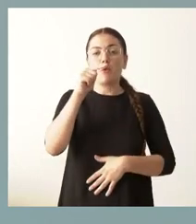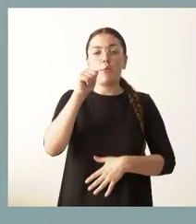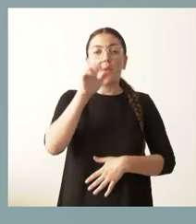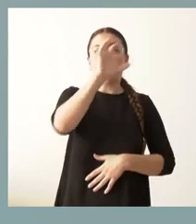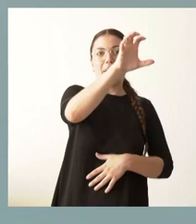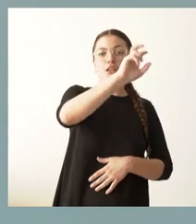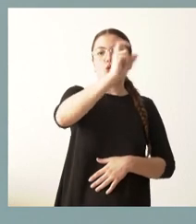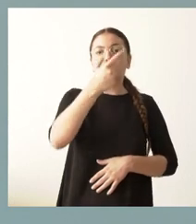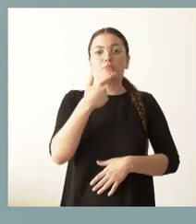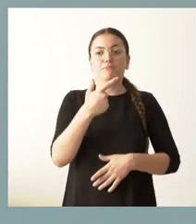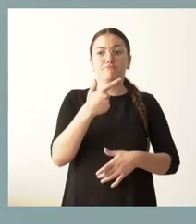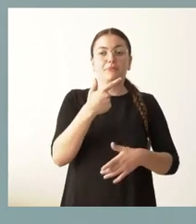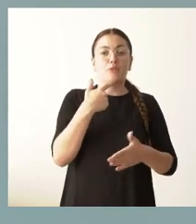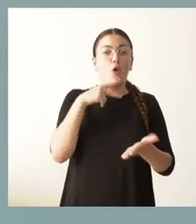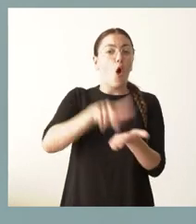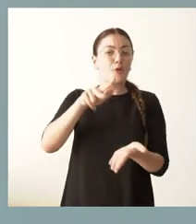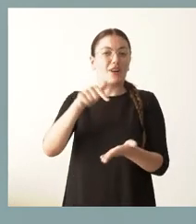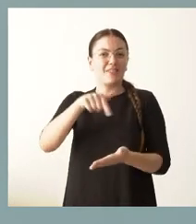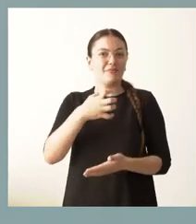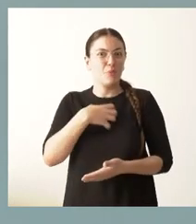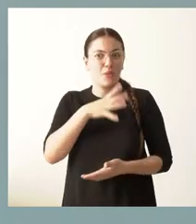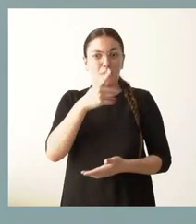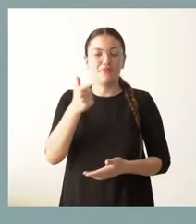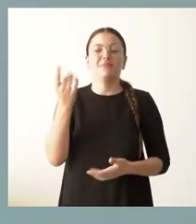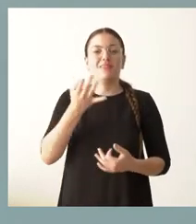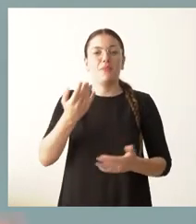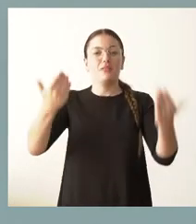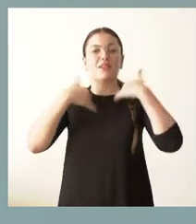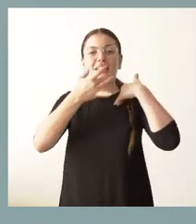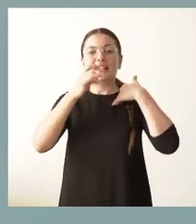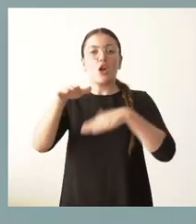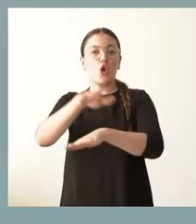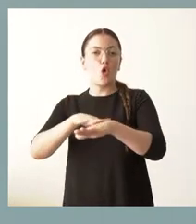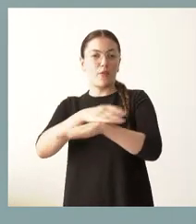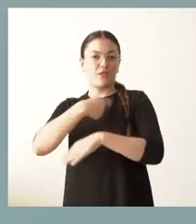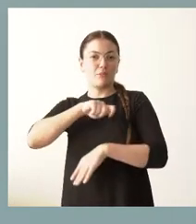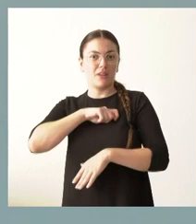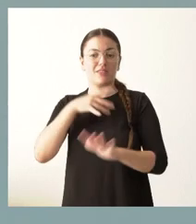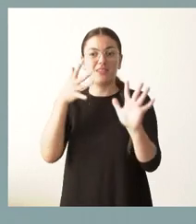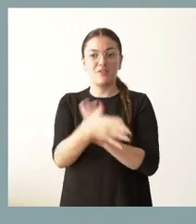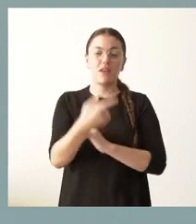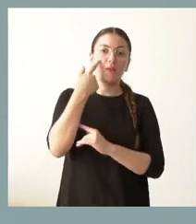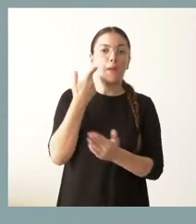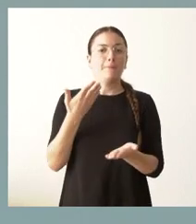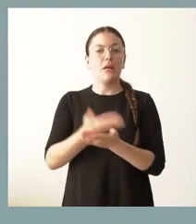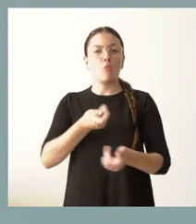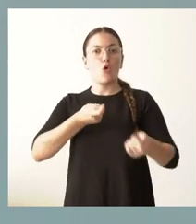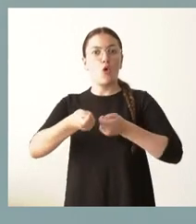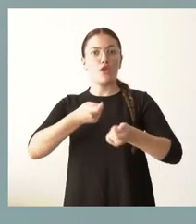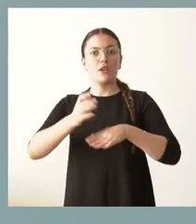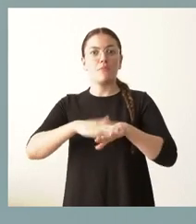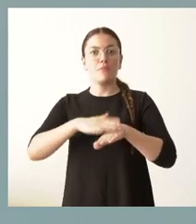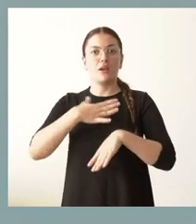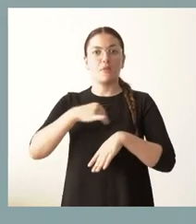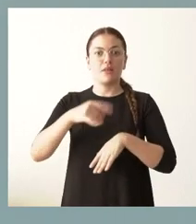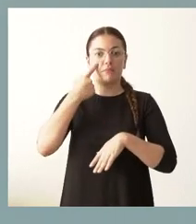la medida en que esto corresponde al Gobierno, es al Gobierno al que le pedimos que coordine la disposición de sus profesionales sanitarios que